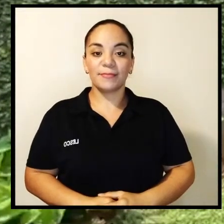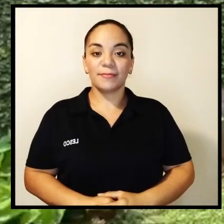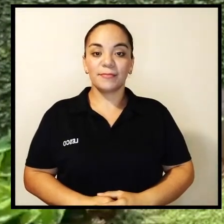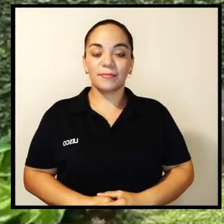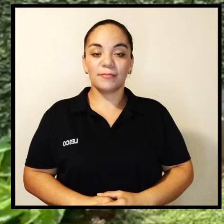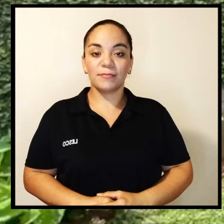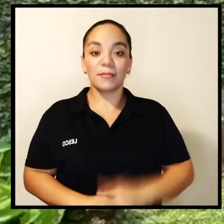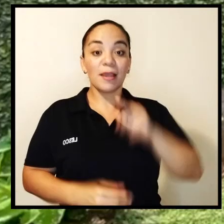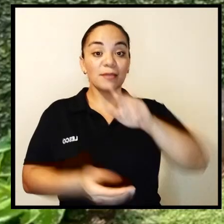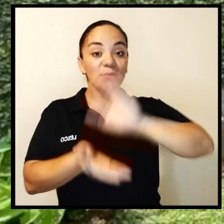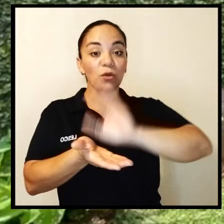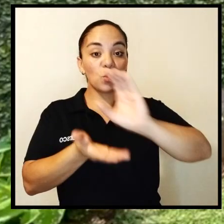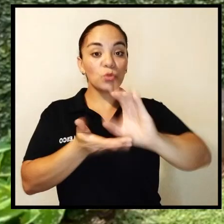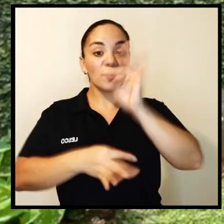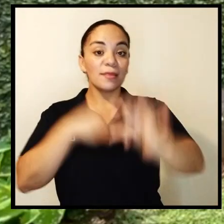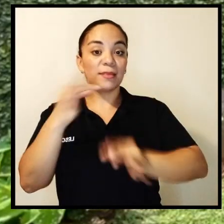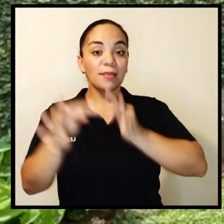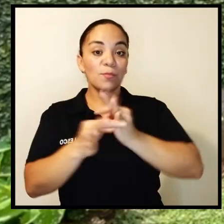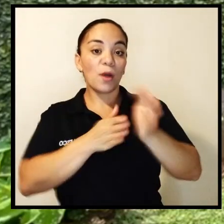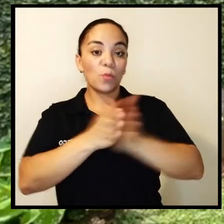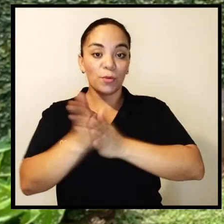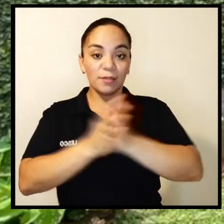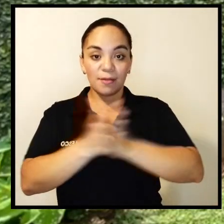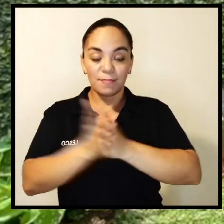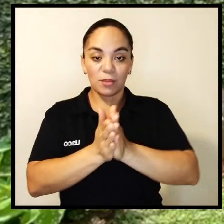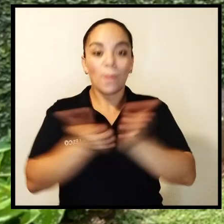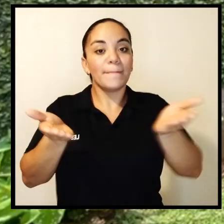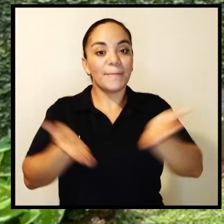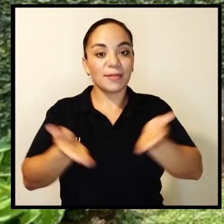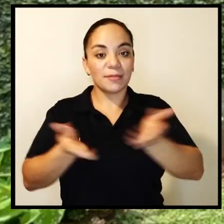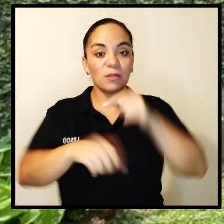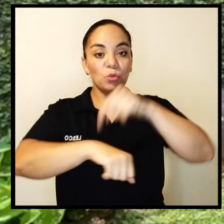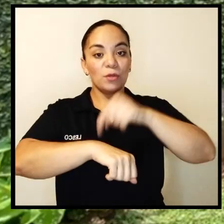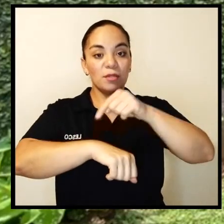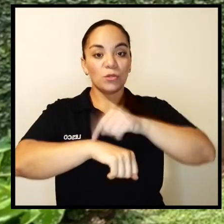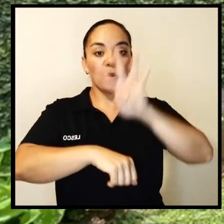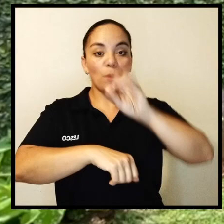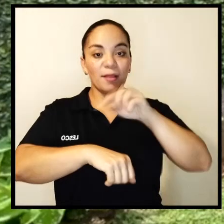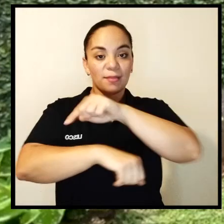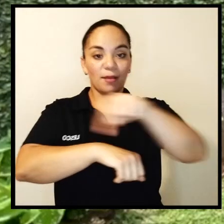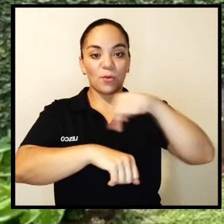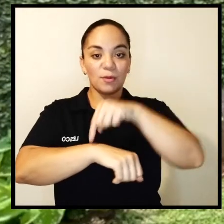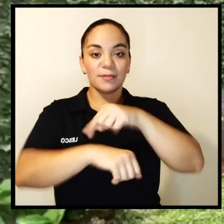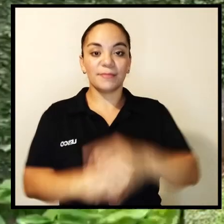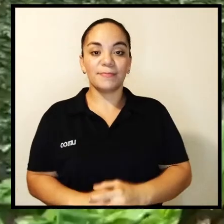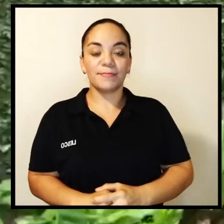Este es un curso en la modalidad de aprovechamiento presencial con una duración de 40 horas.